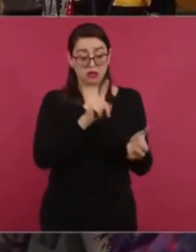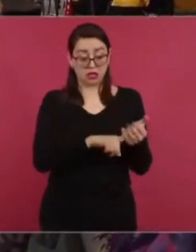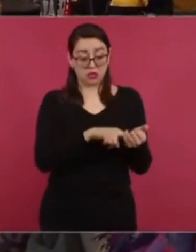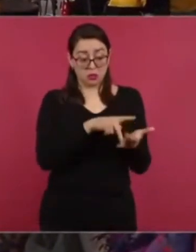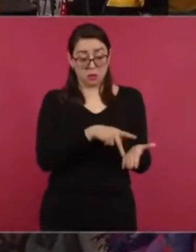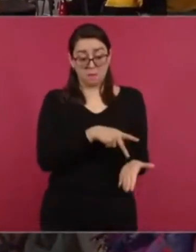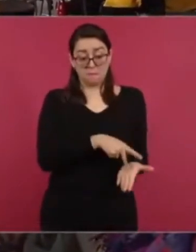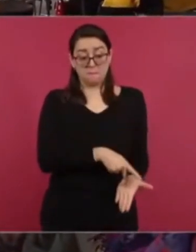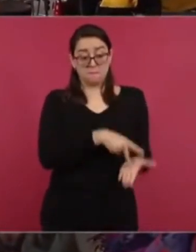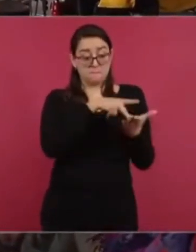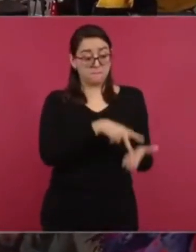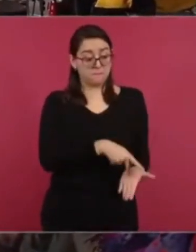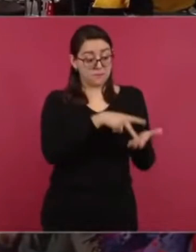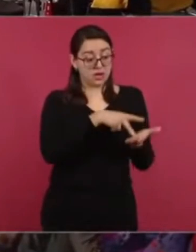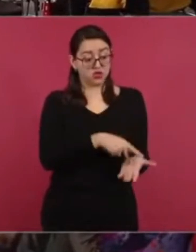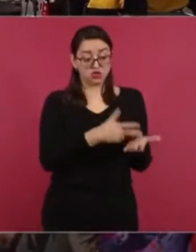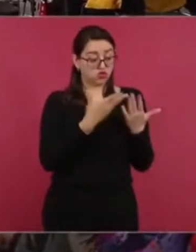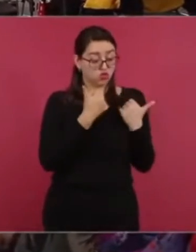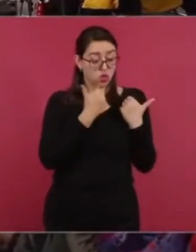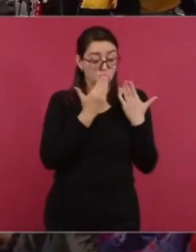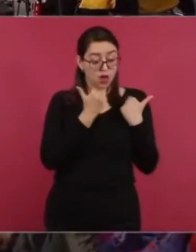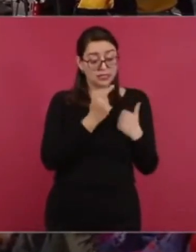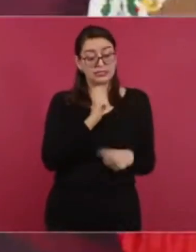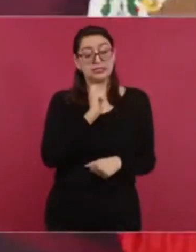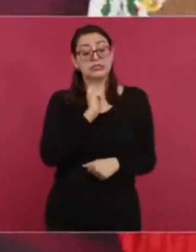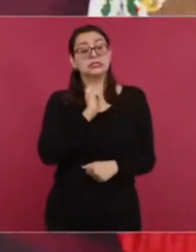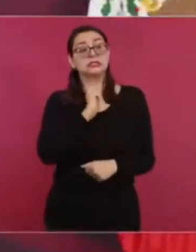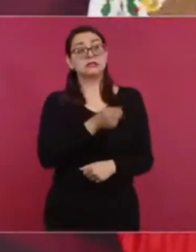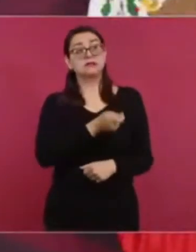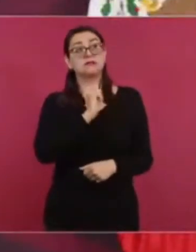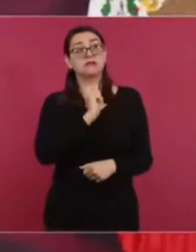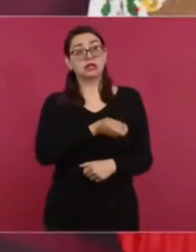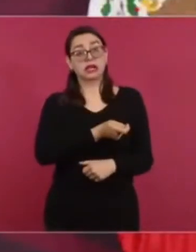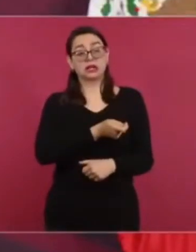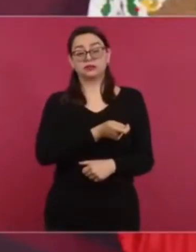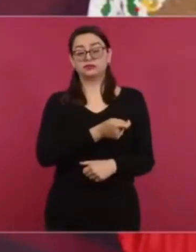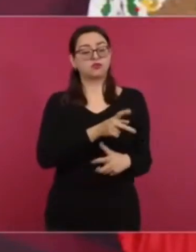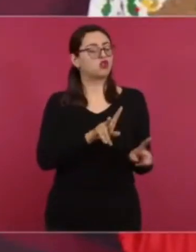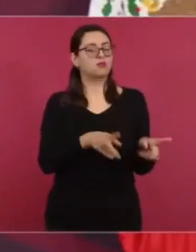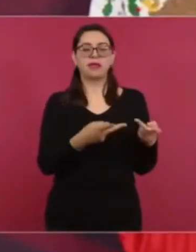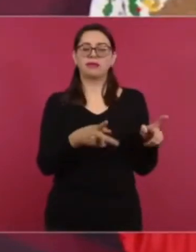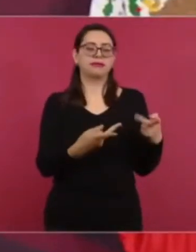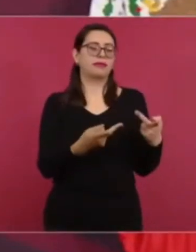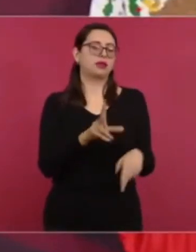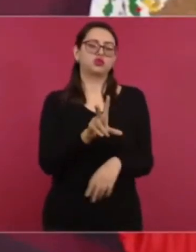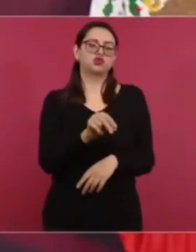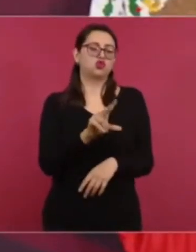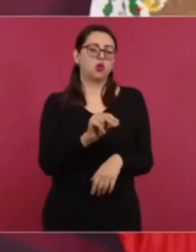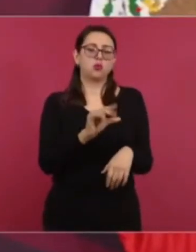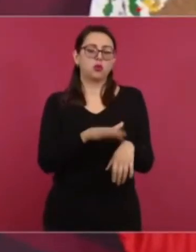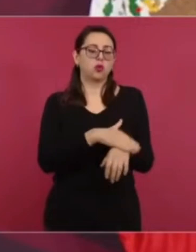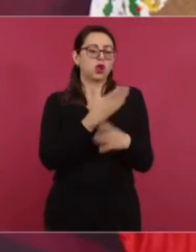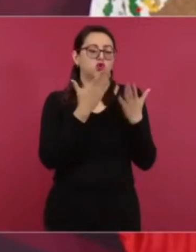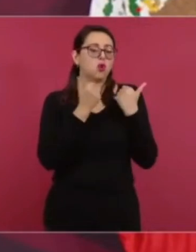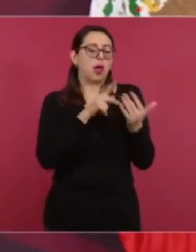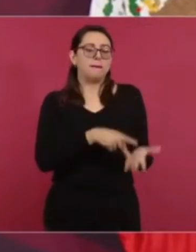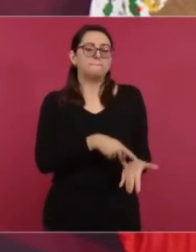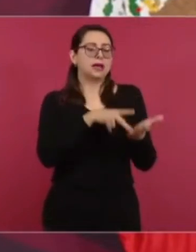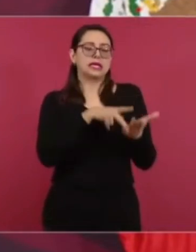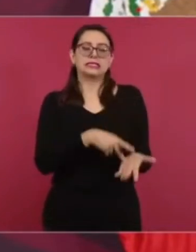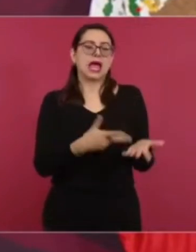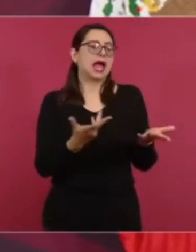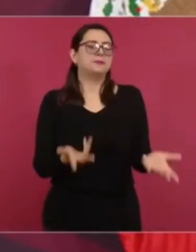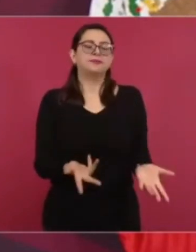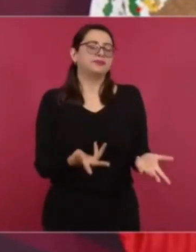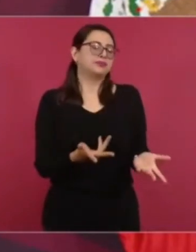no tenía balanza quiere decir que la cocaína no era para venderla porque no había una balanza